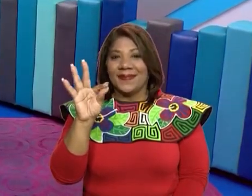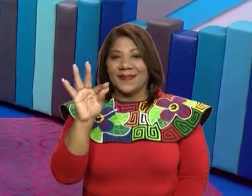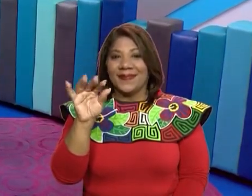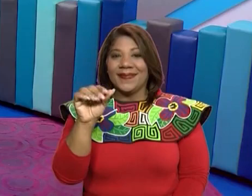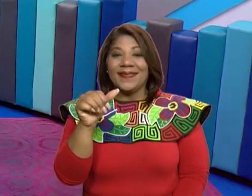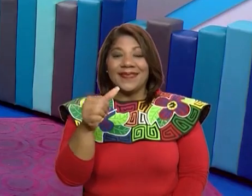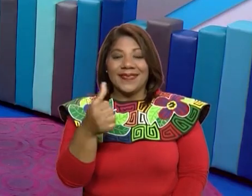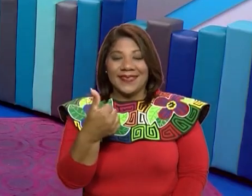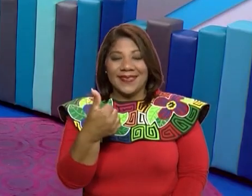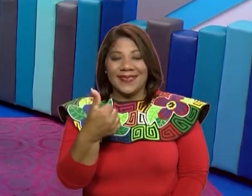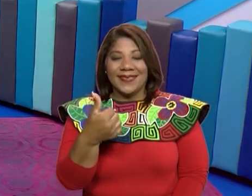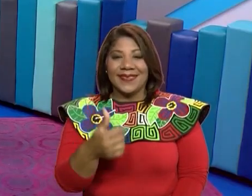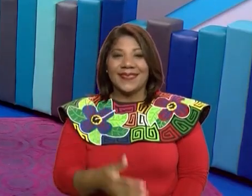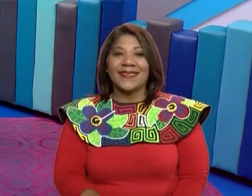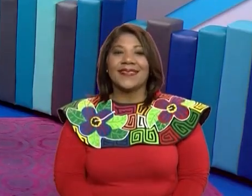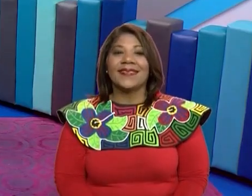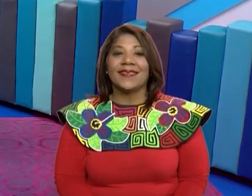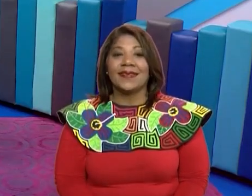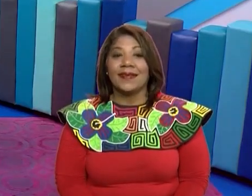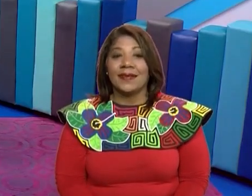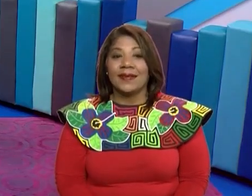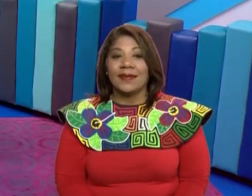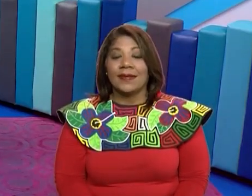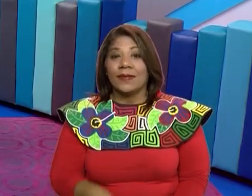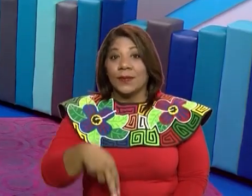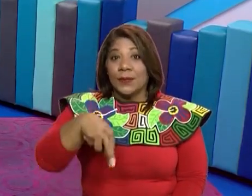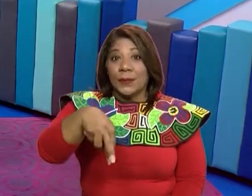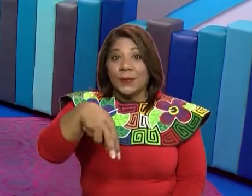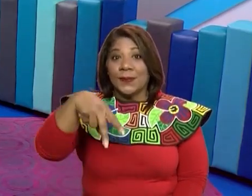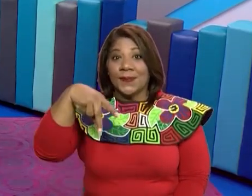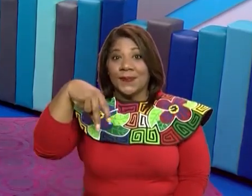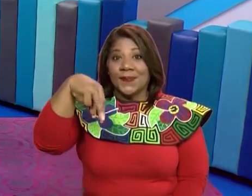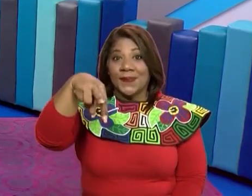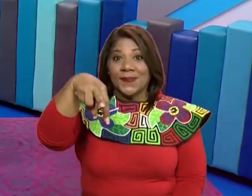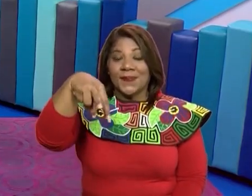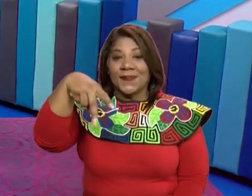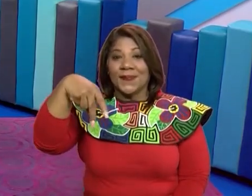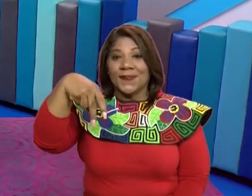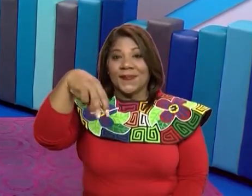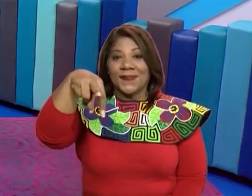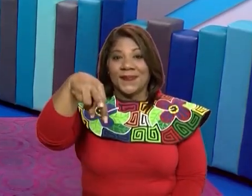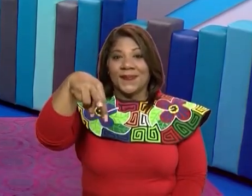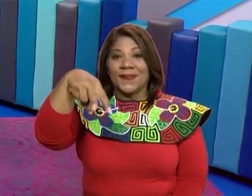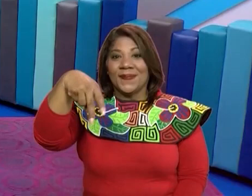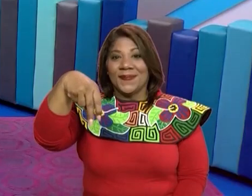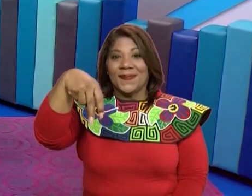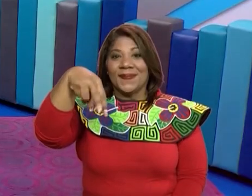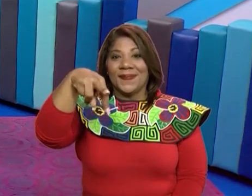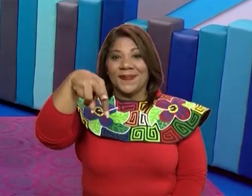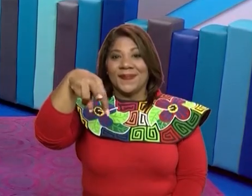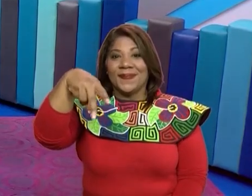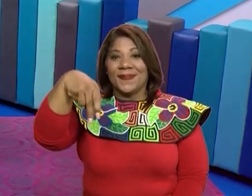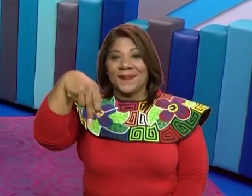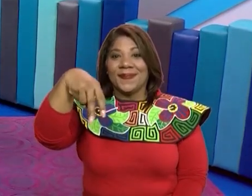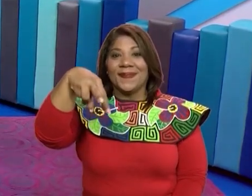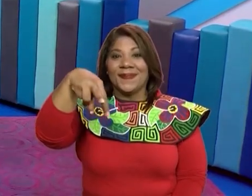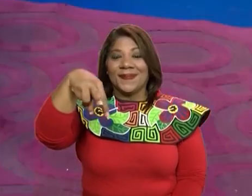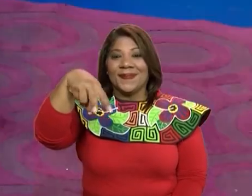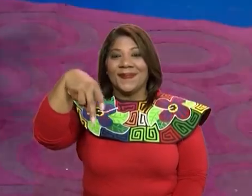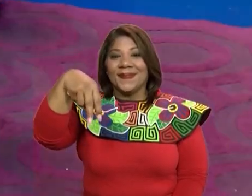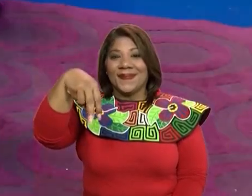9, 10. Adelante y atrás, 1, 2, 3, 4, 5,